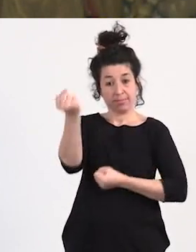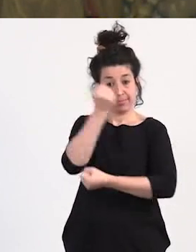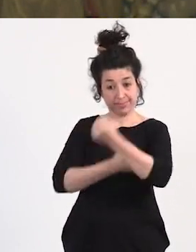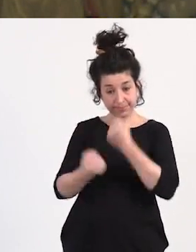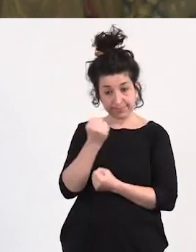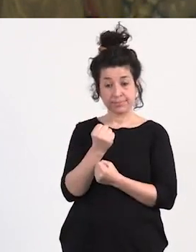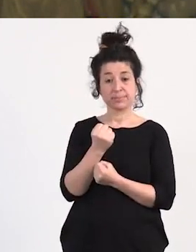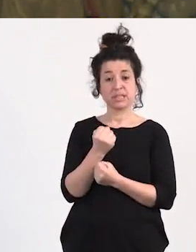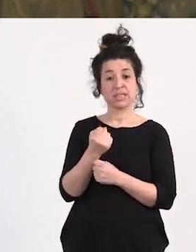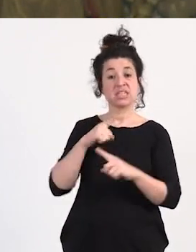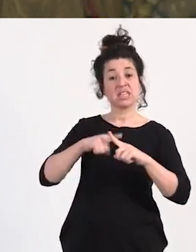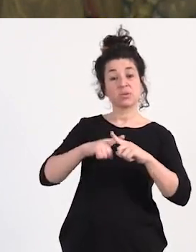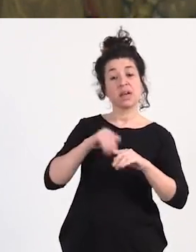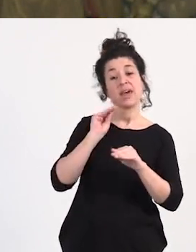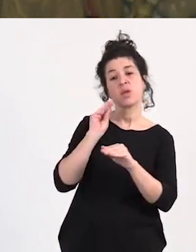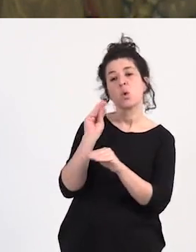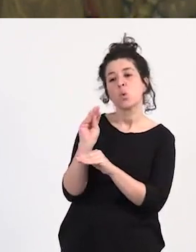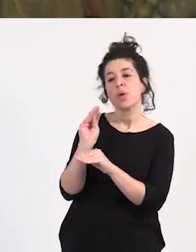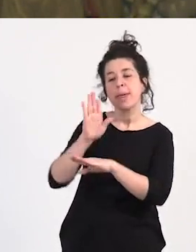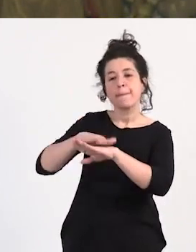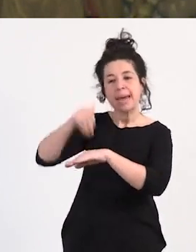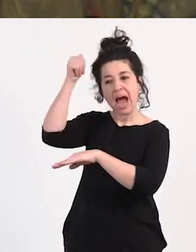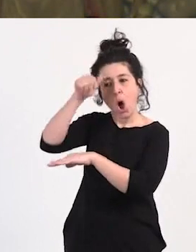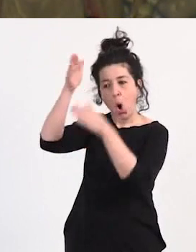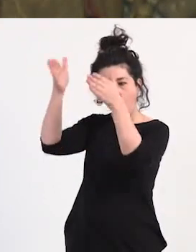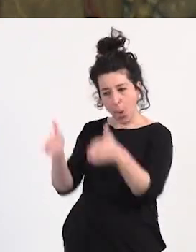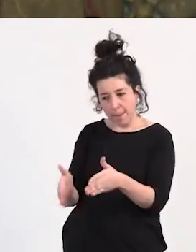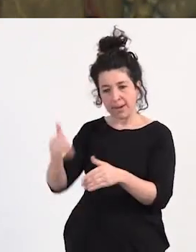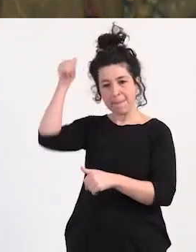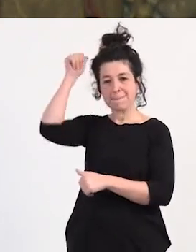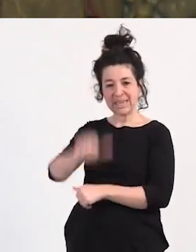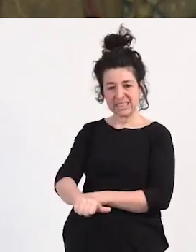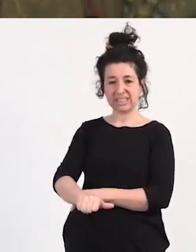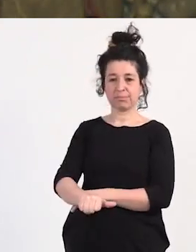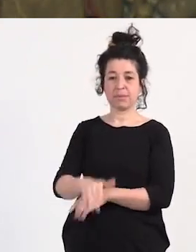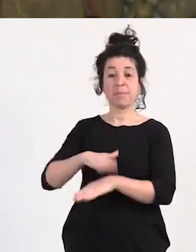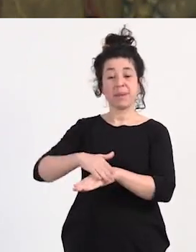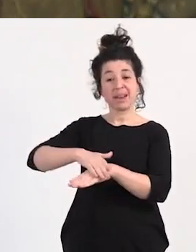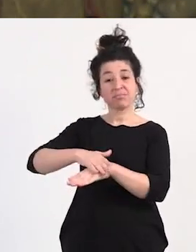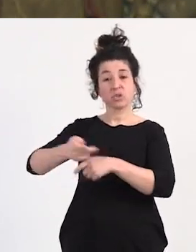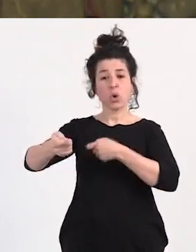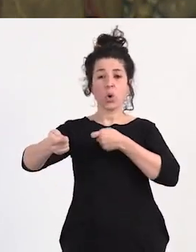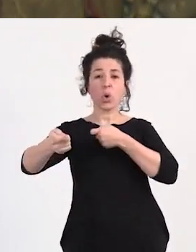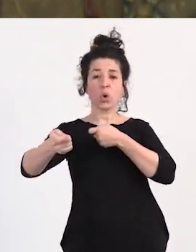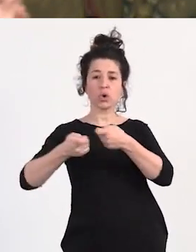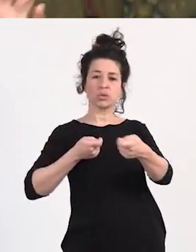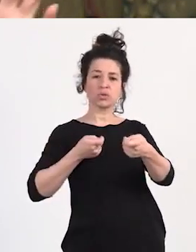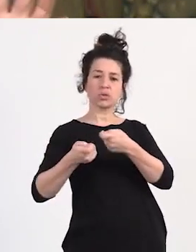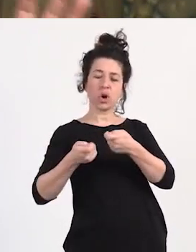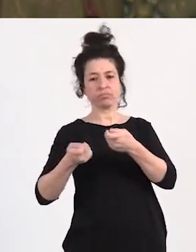cuidada para el hombre para el machismo de esta sociedad para el control sobre